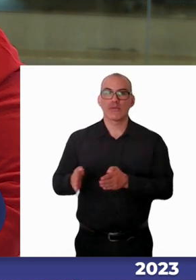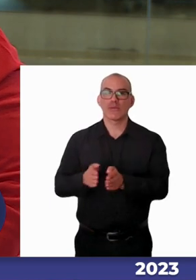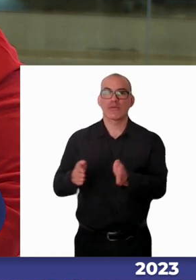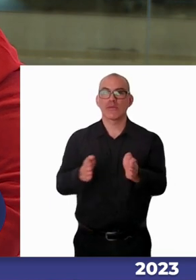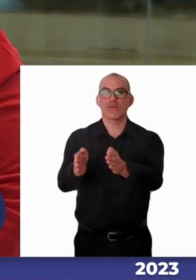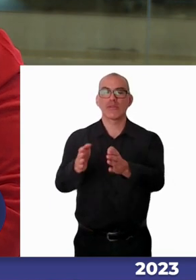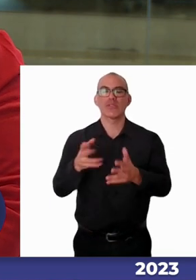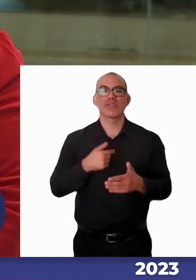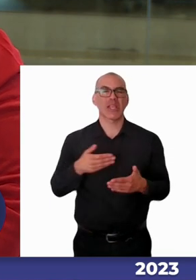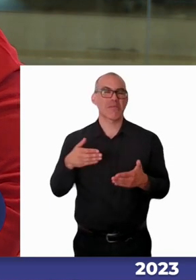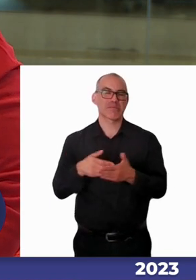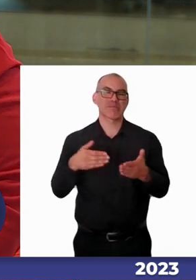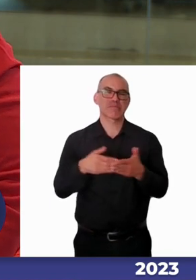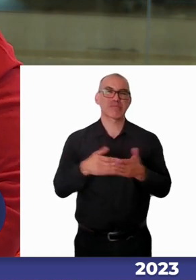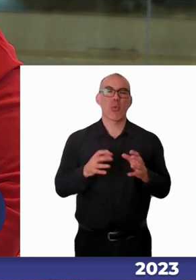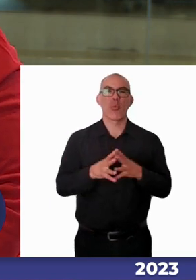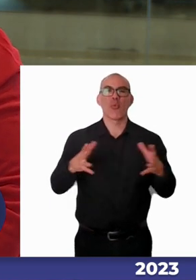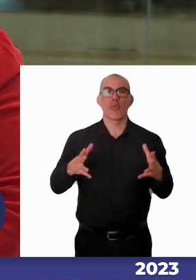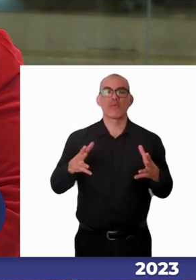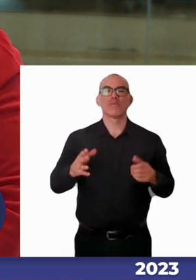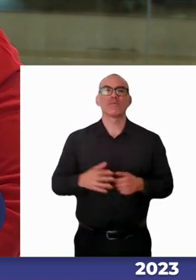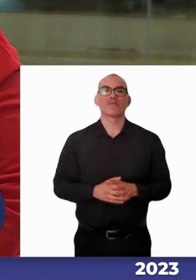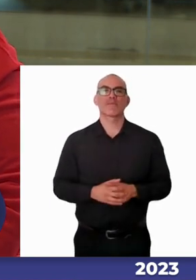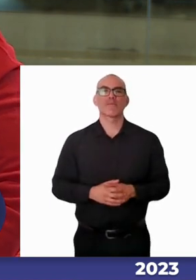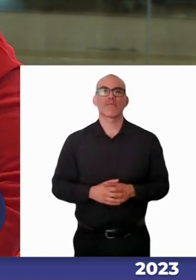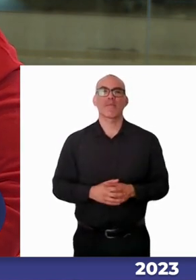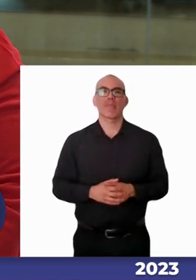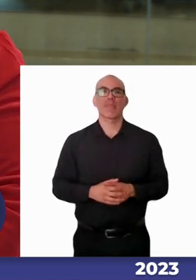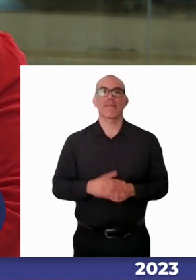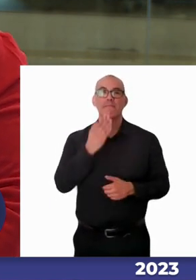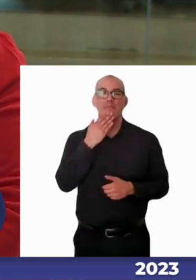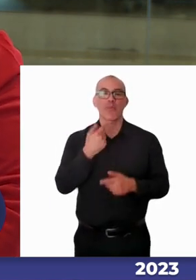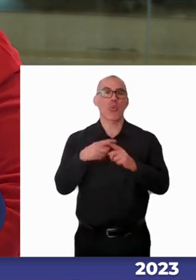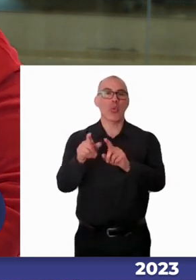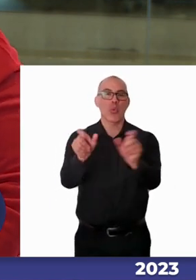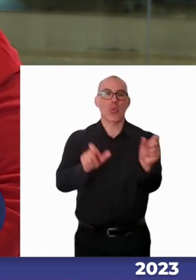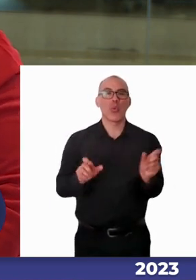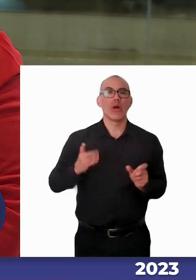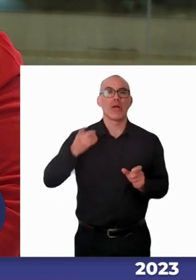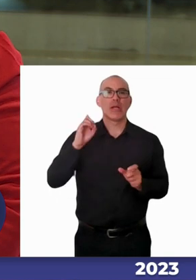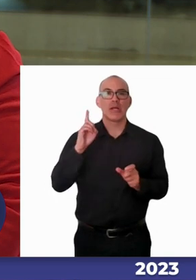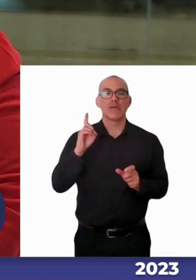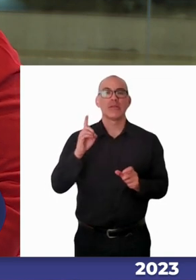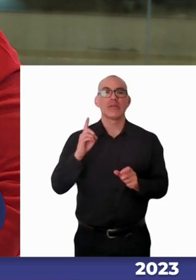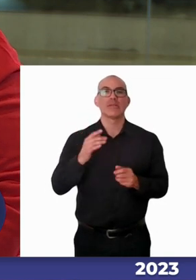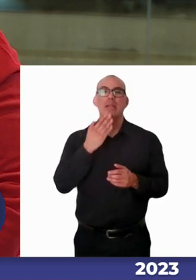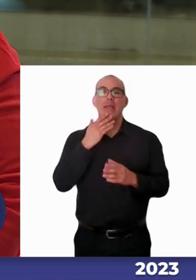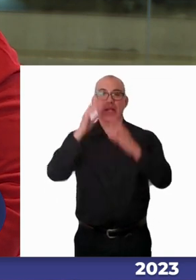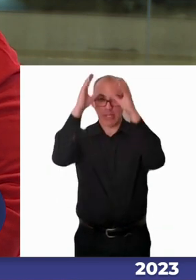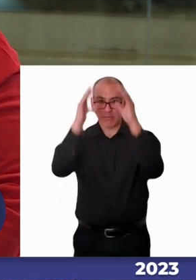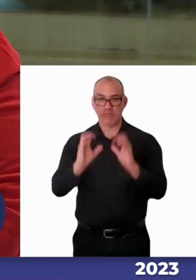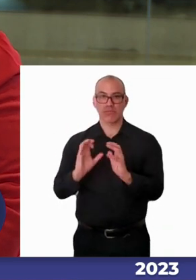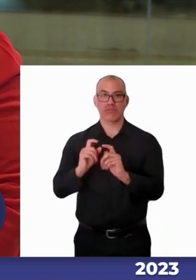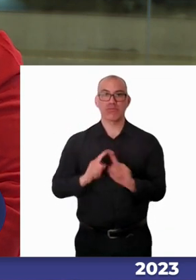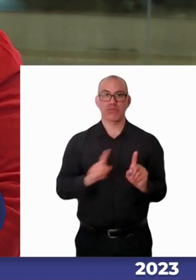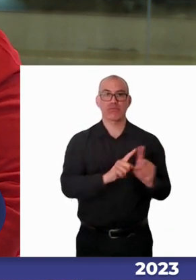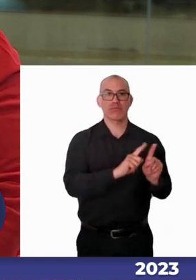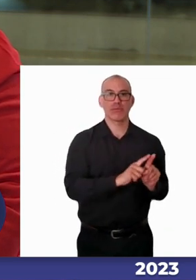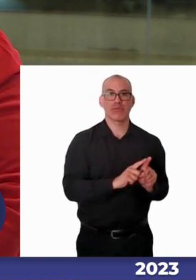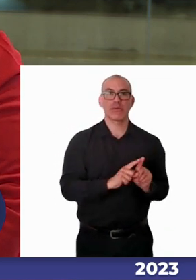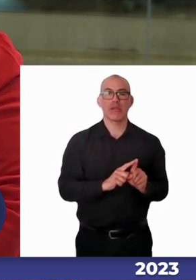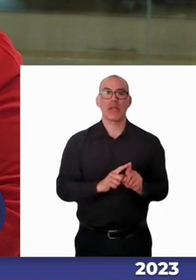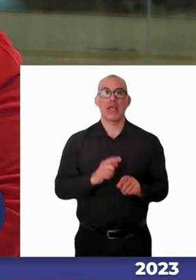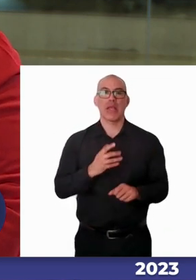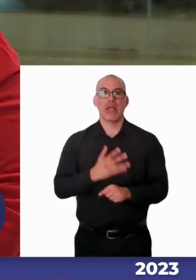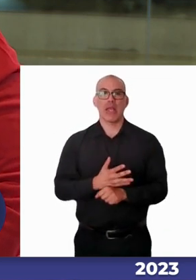y todo va a depender del tipo de discapacidad también, hoy en día tenemos las neurodivergencias que si bien siempre han estado, hoy en día las